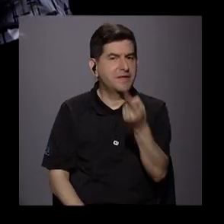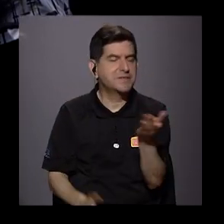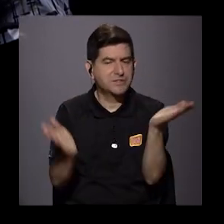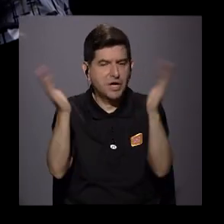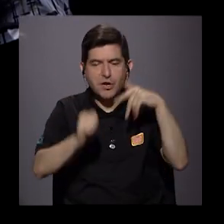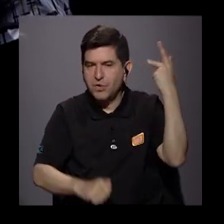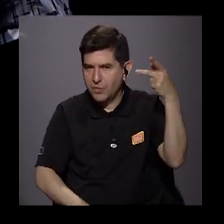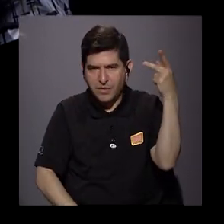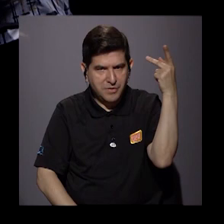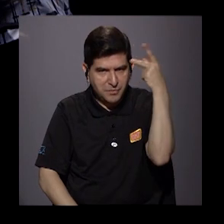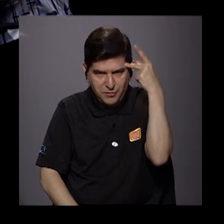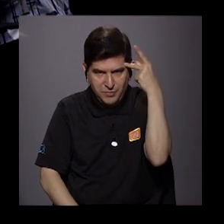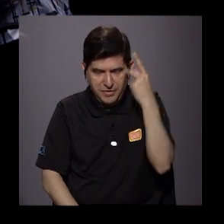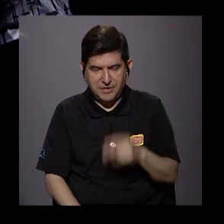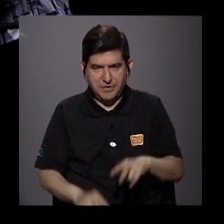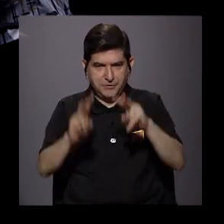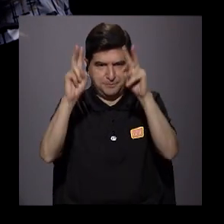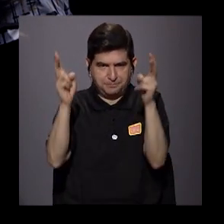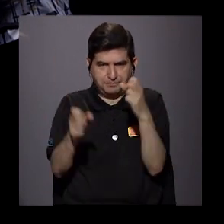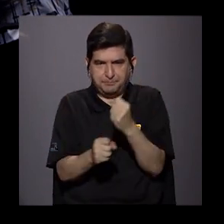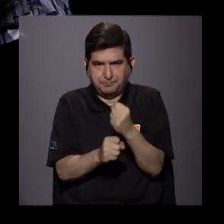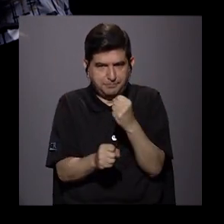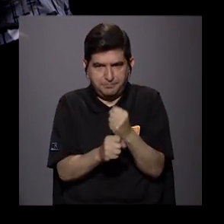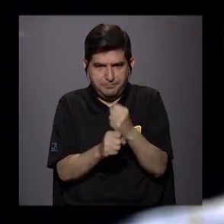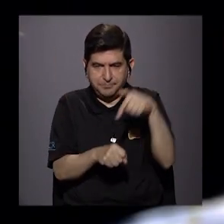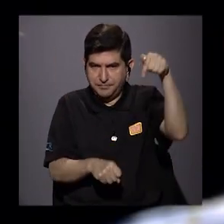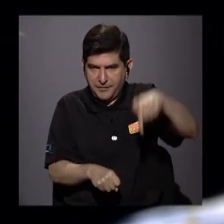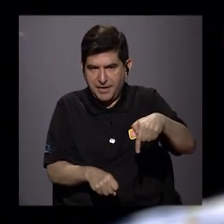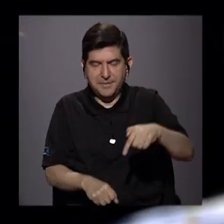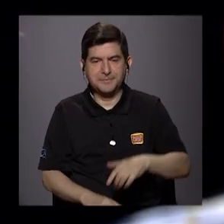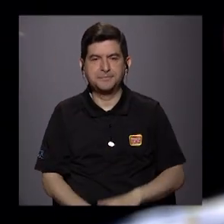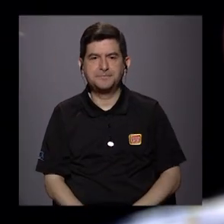existe una política en materia de empleo.